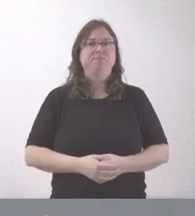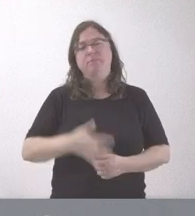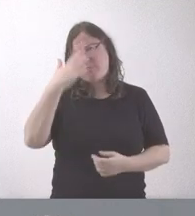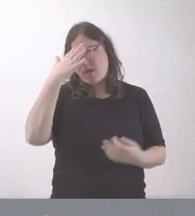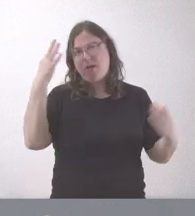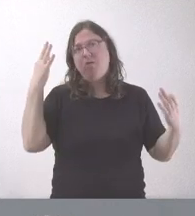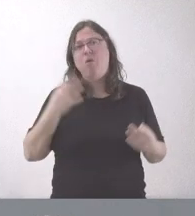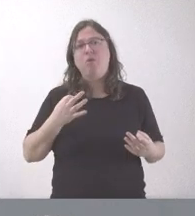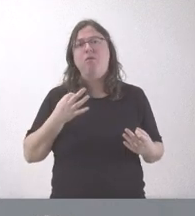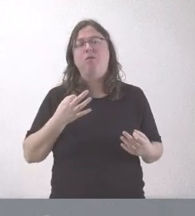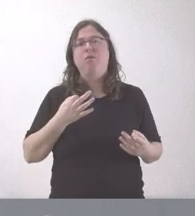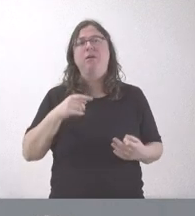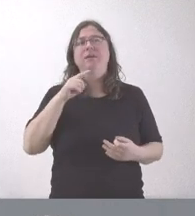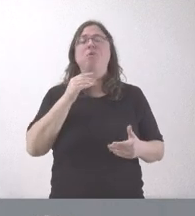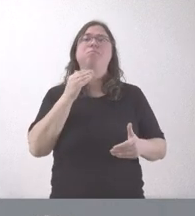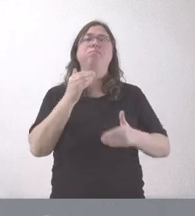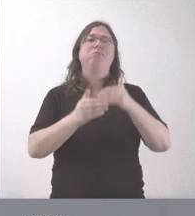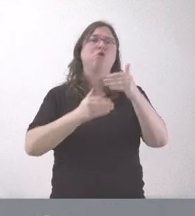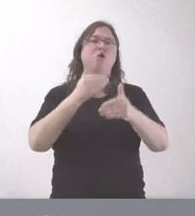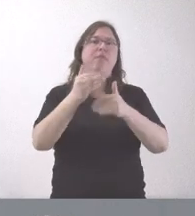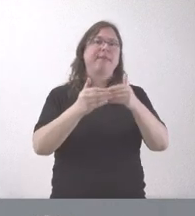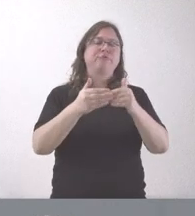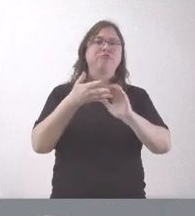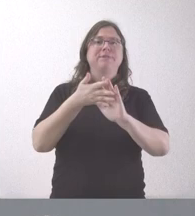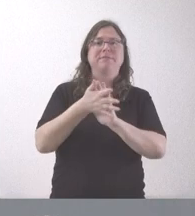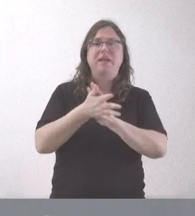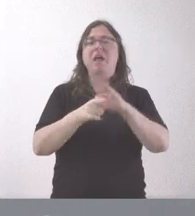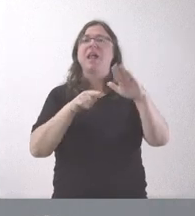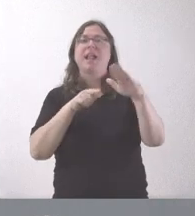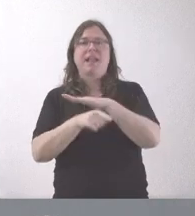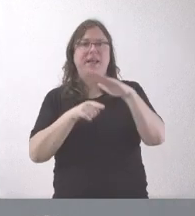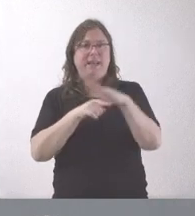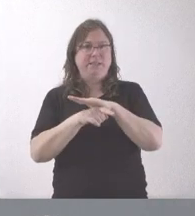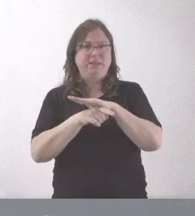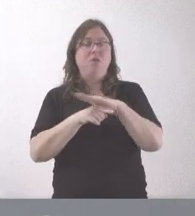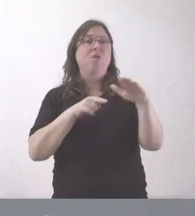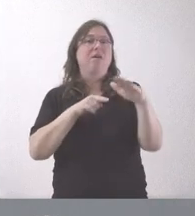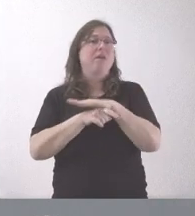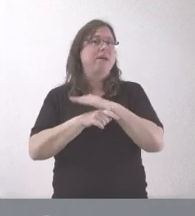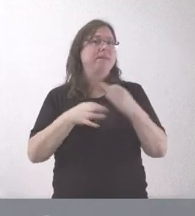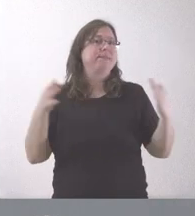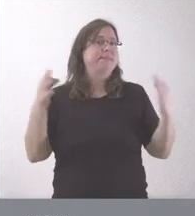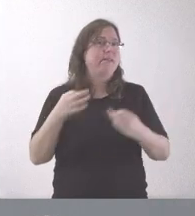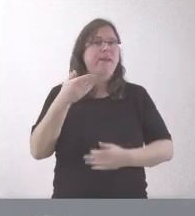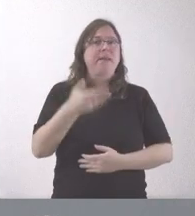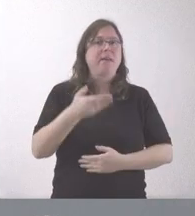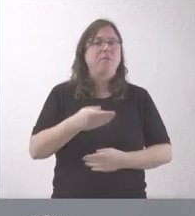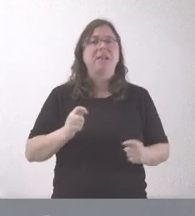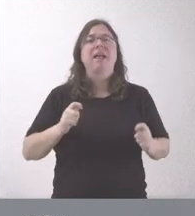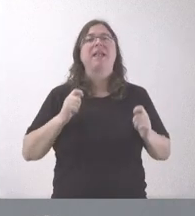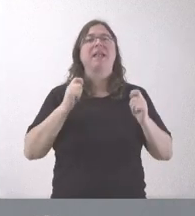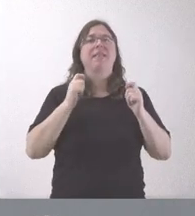estos procesos requieren un trámite. Y en el trámite, sin prescindible, hay varias cuestiones y, entre ellas, son muy importantes la aportación